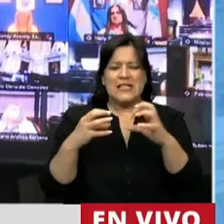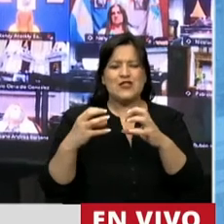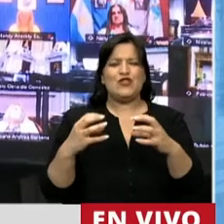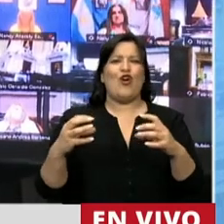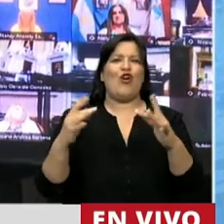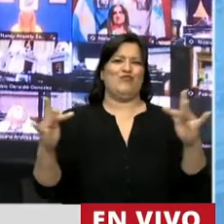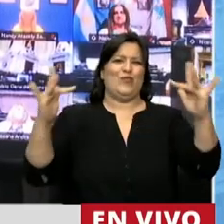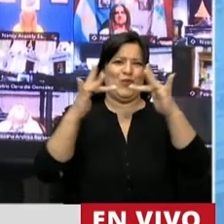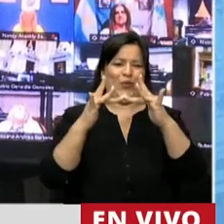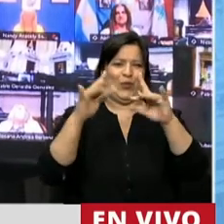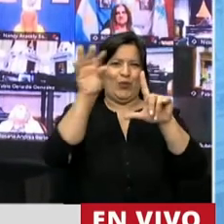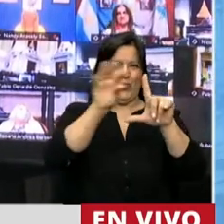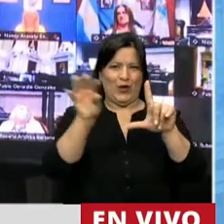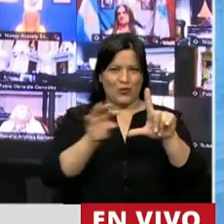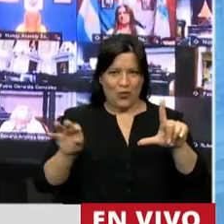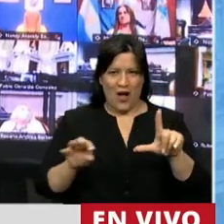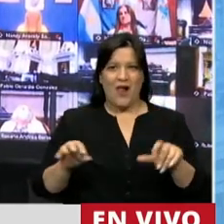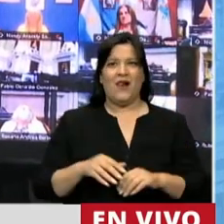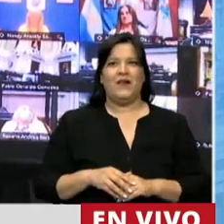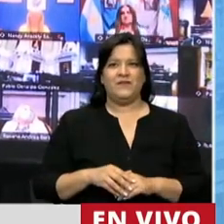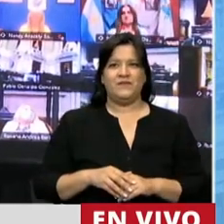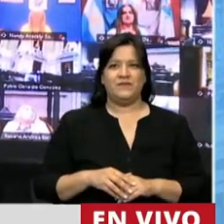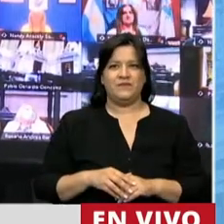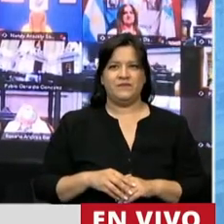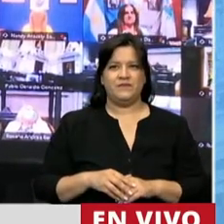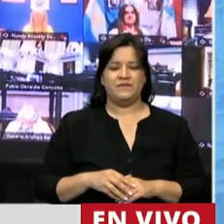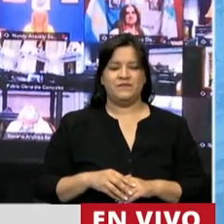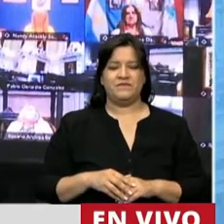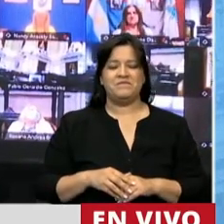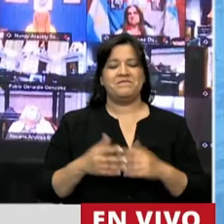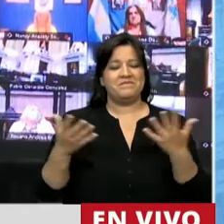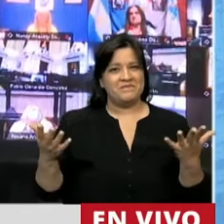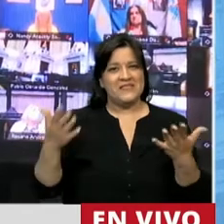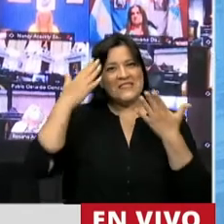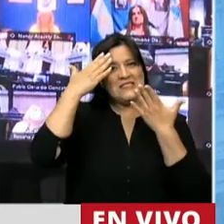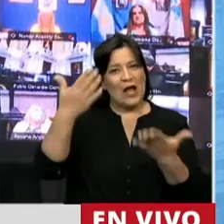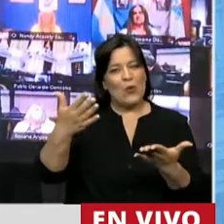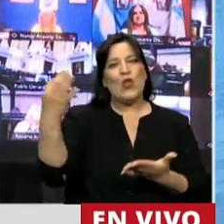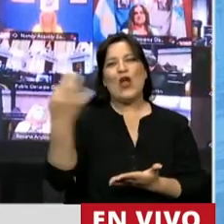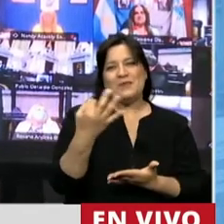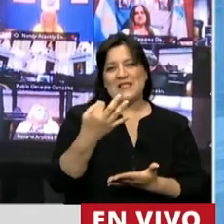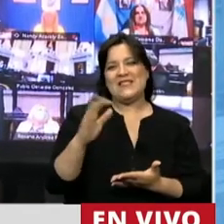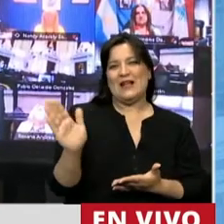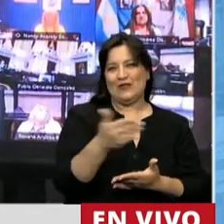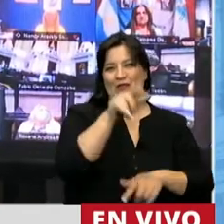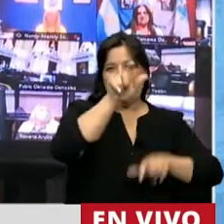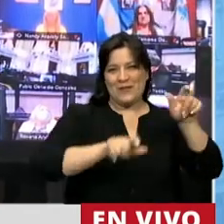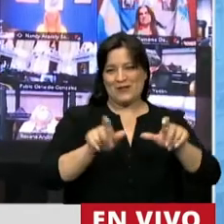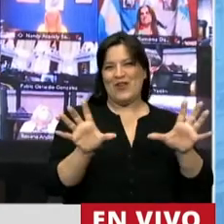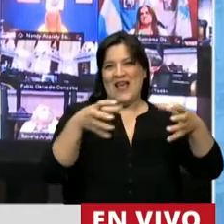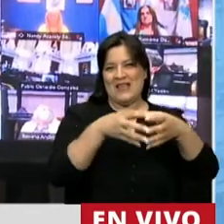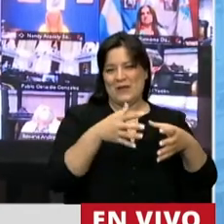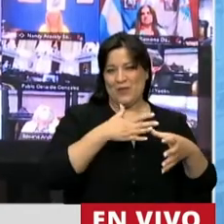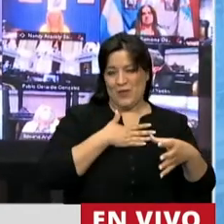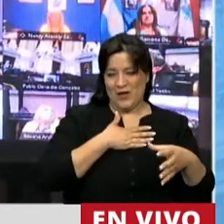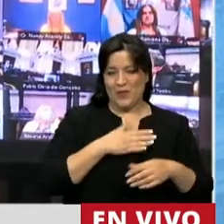remota, casi como normalmente. Así que, bueno, un saludo muy especial a todos ellos. Y la verdad